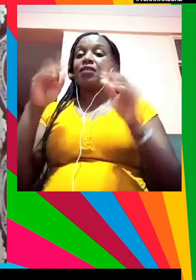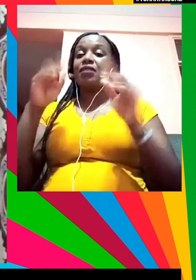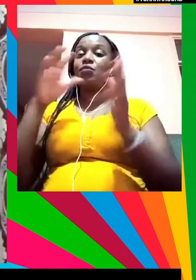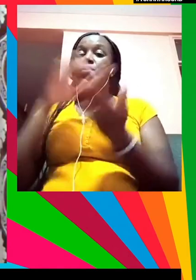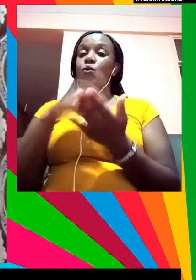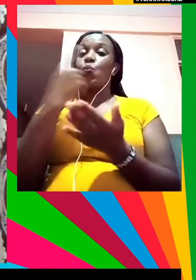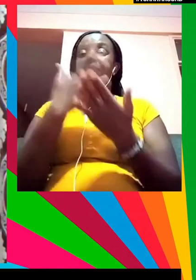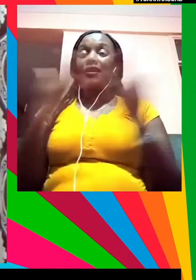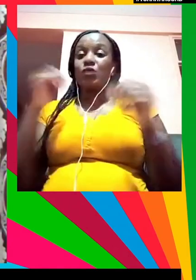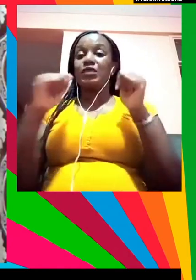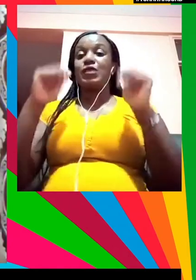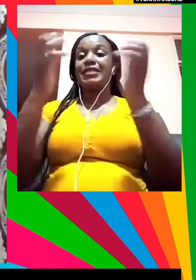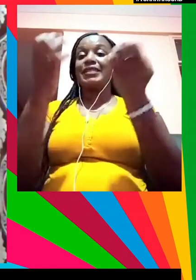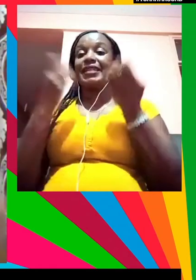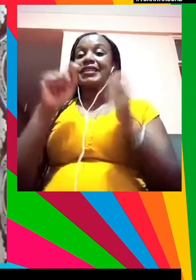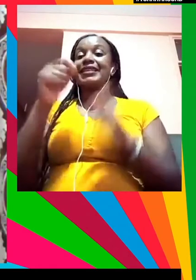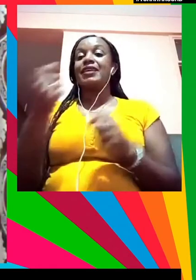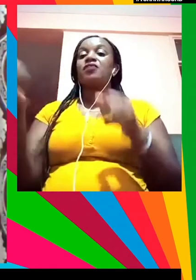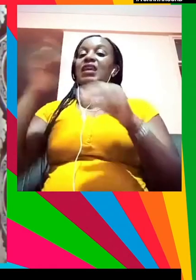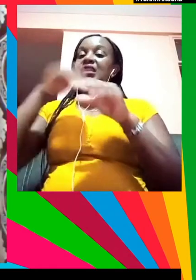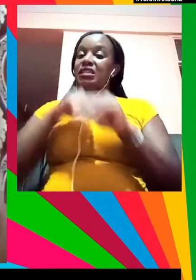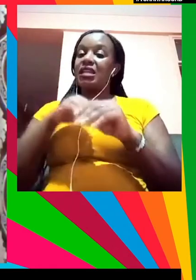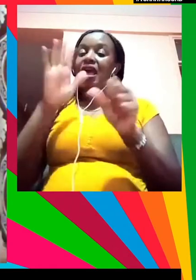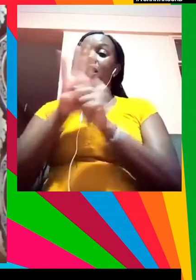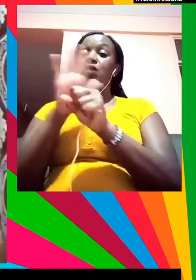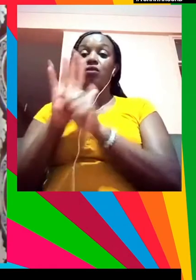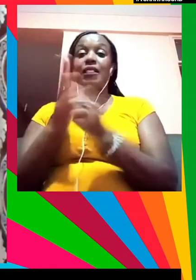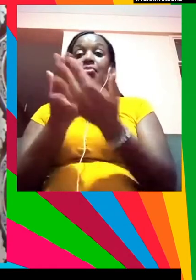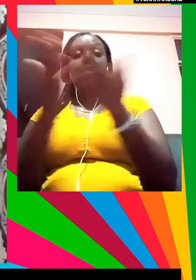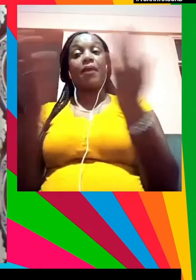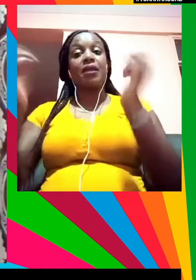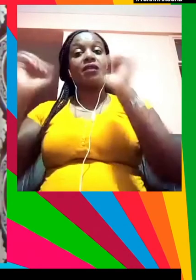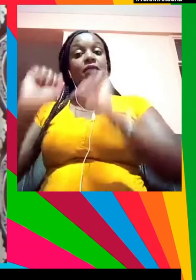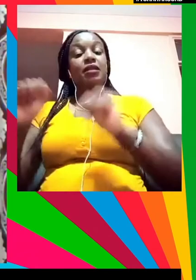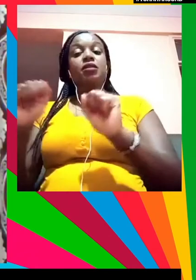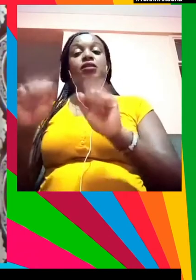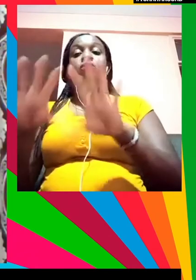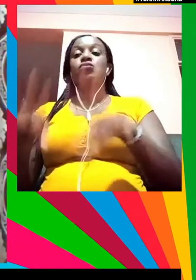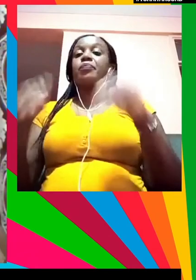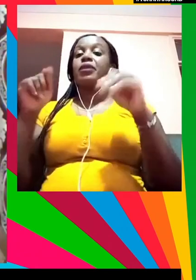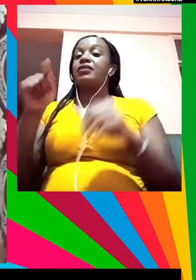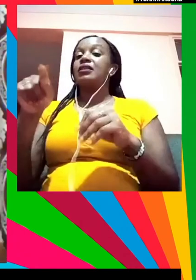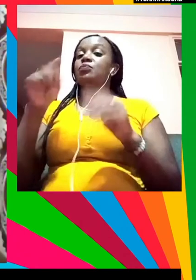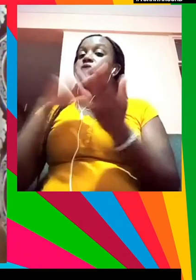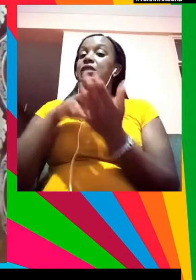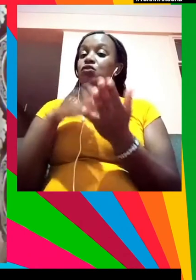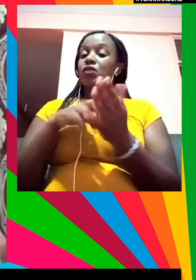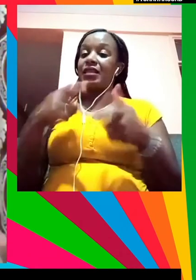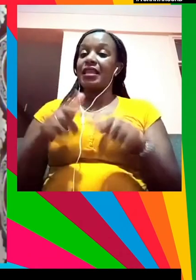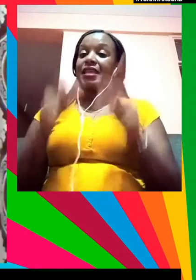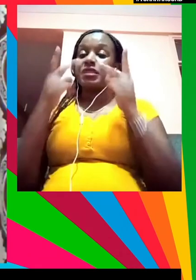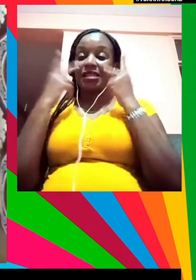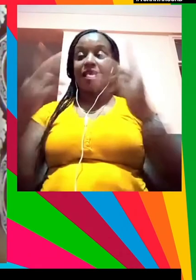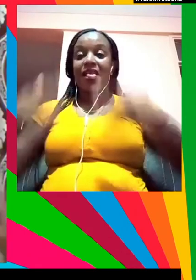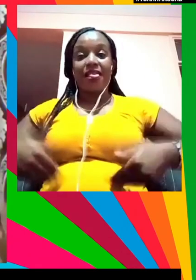algo que hemos de hacer que es invertir mucho en eso para poder tomar estos puestos y ver a